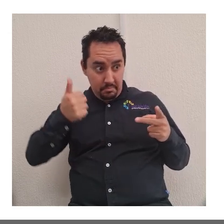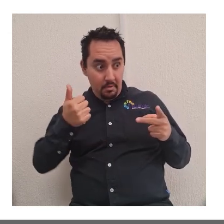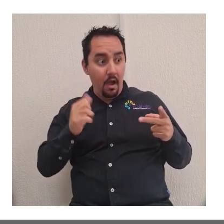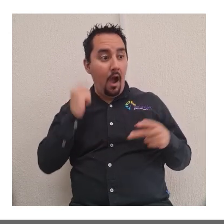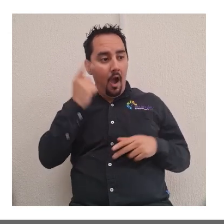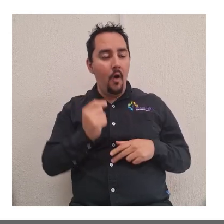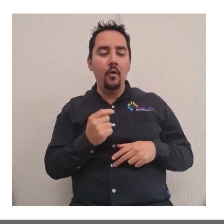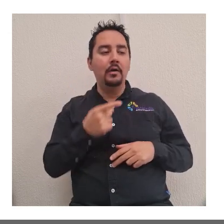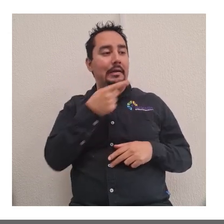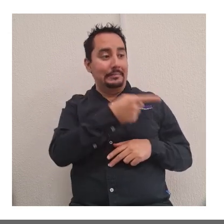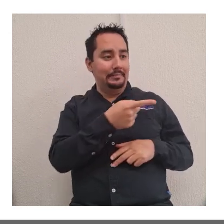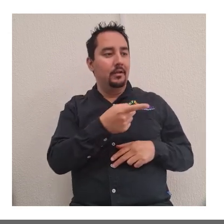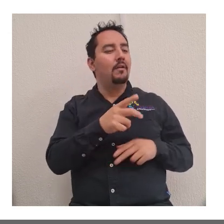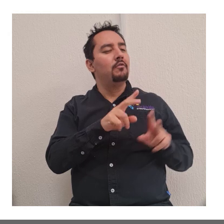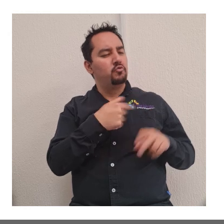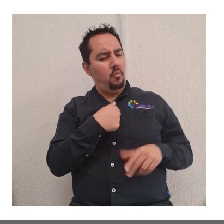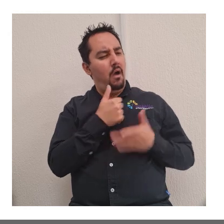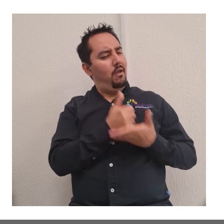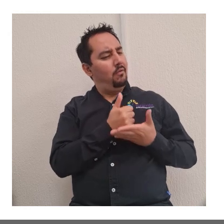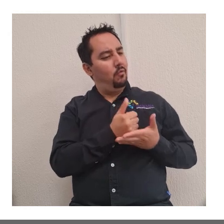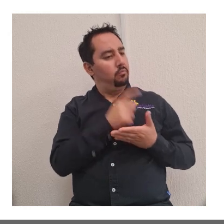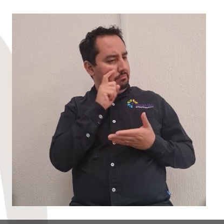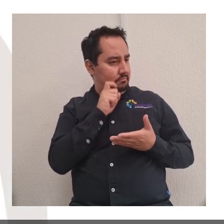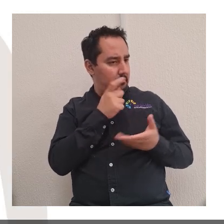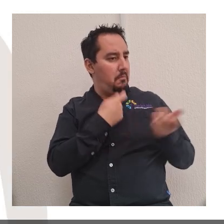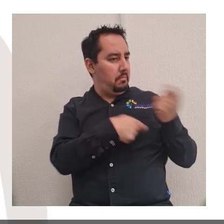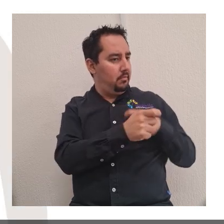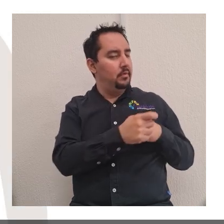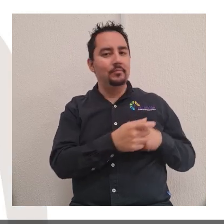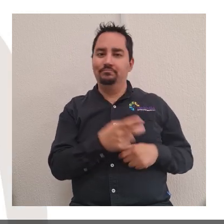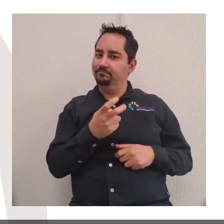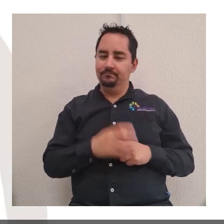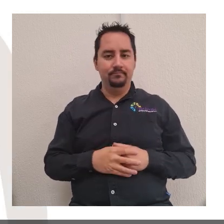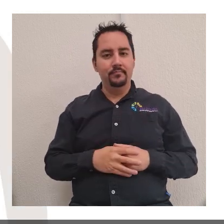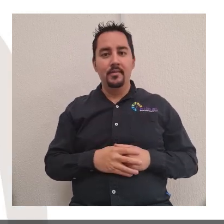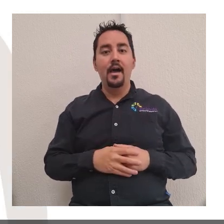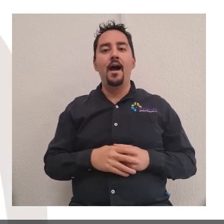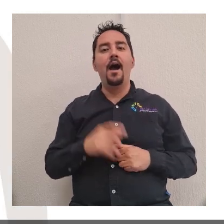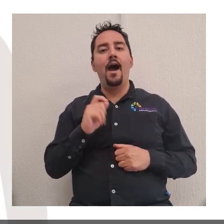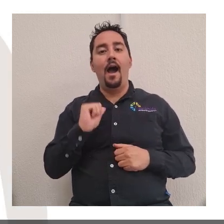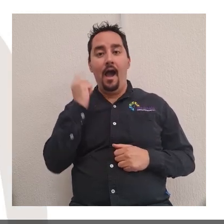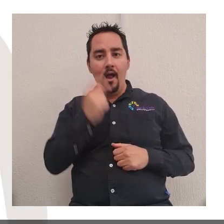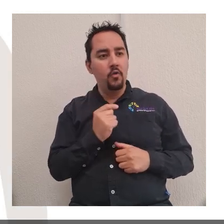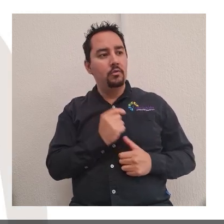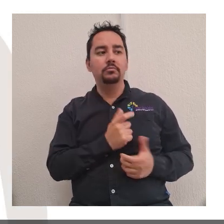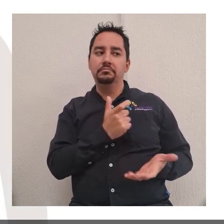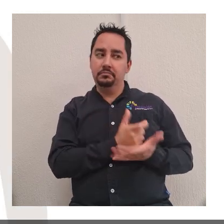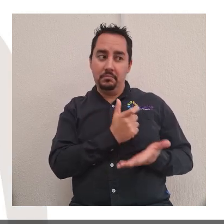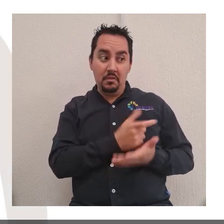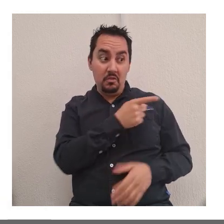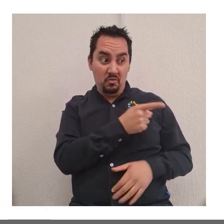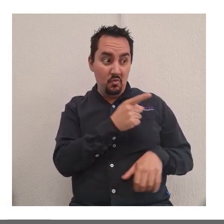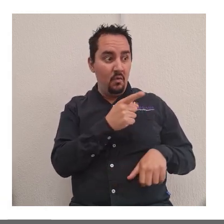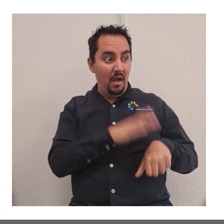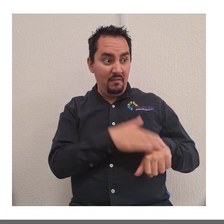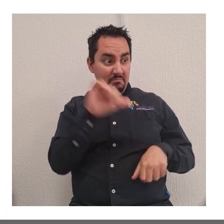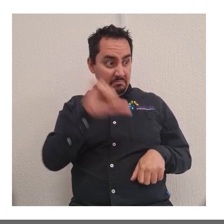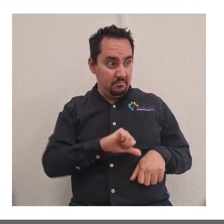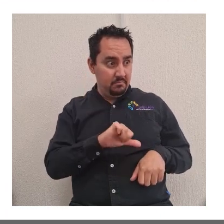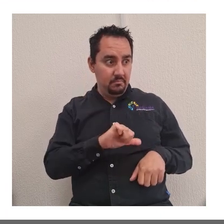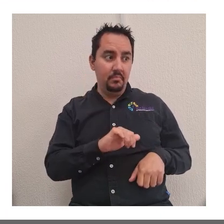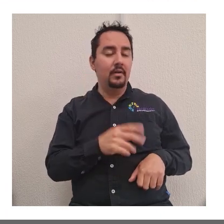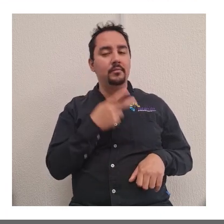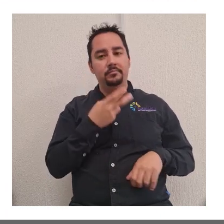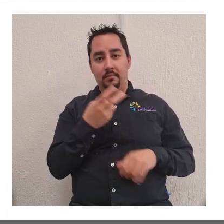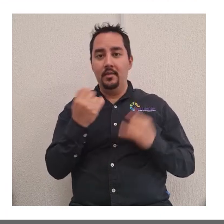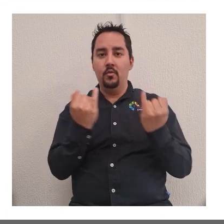una promesa de cualquier tipo de trato preferencial. Amenazar a un estudiante reprobándole la materia. En cualquiera